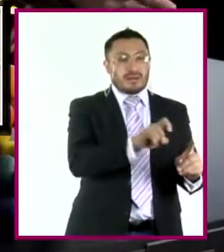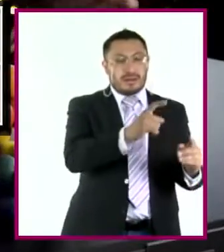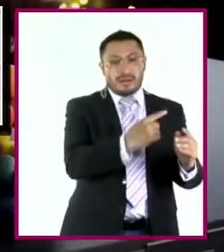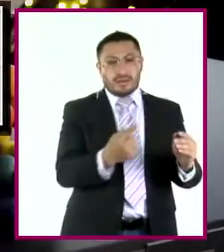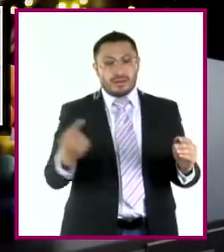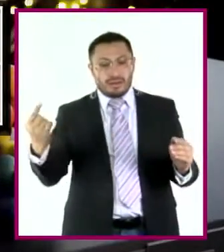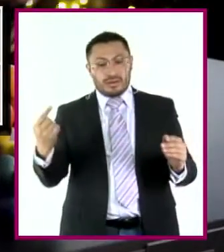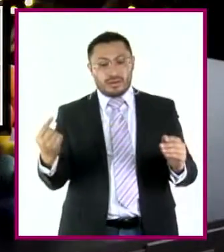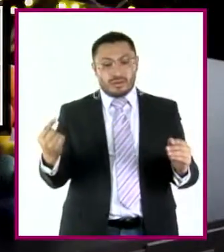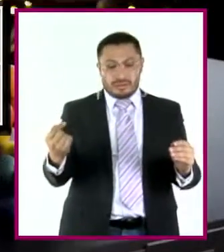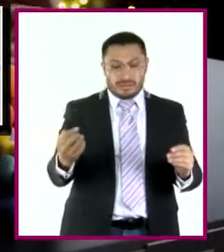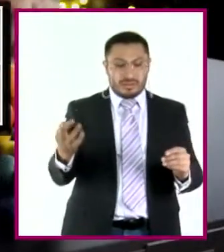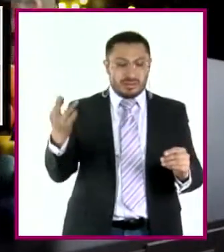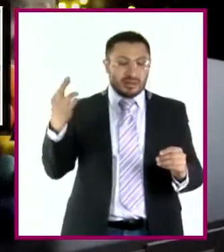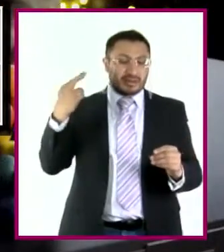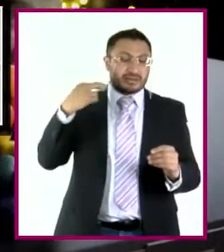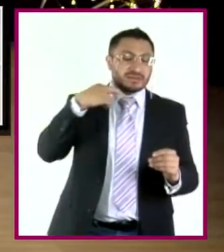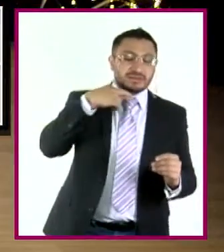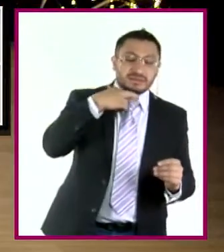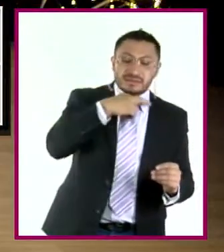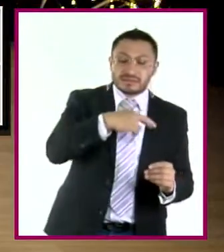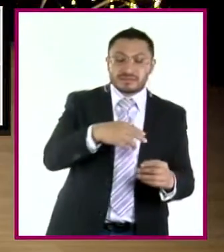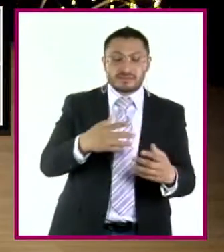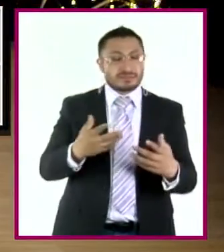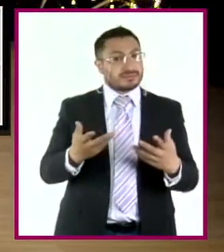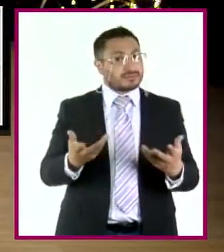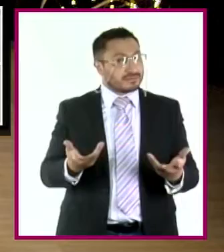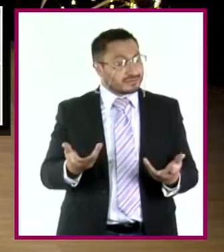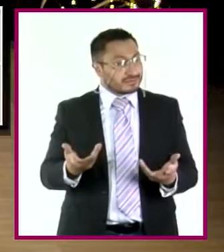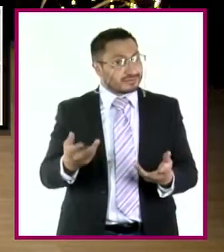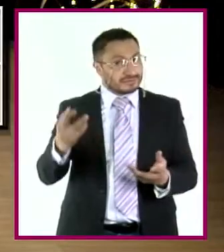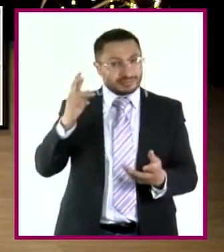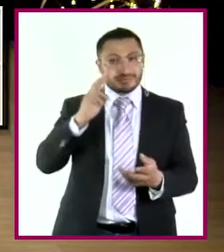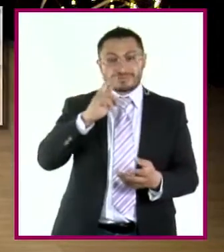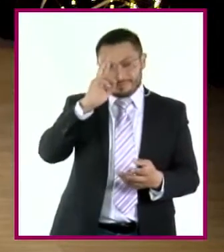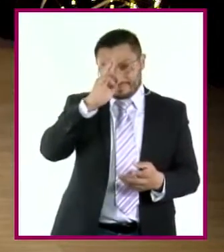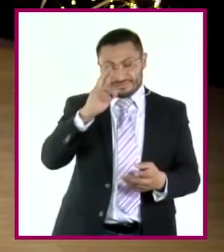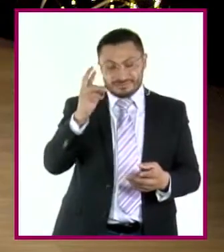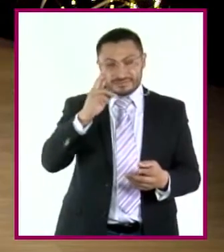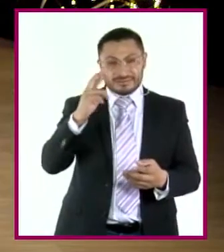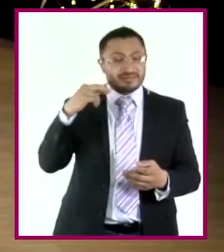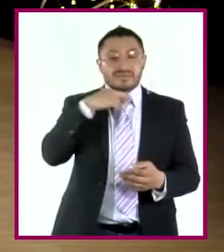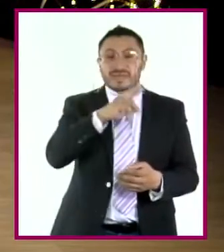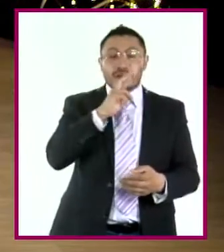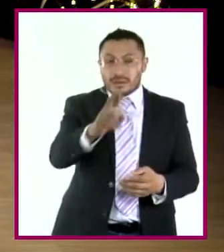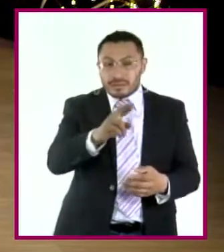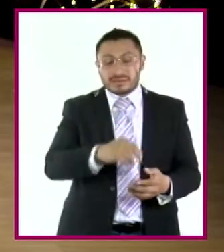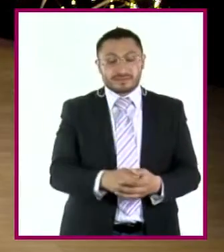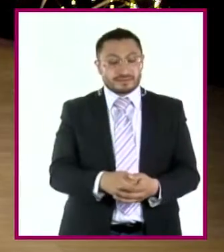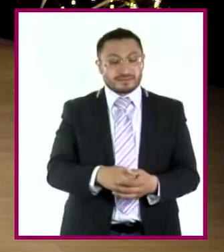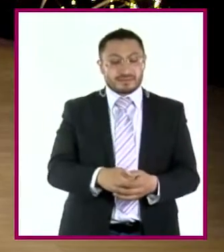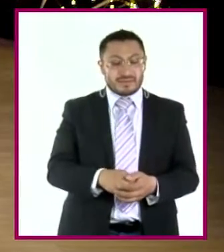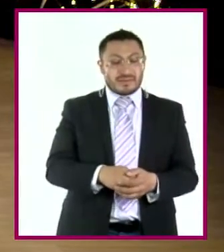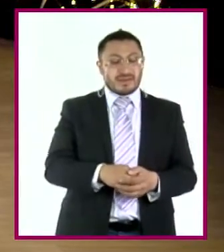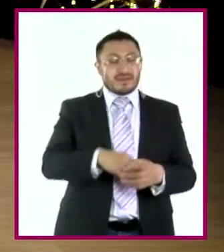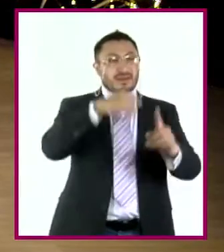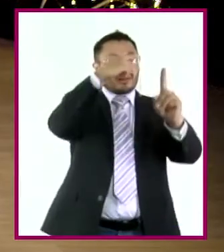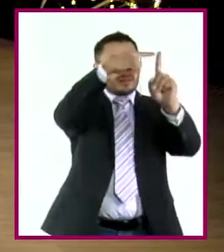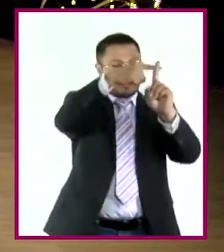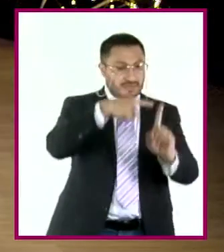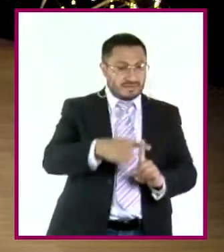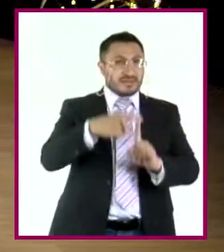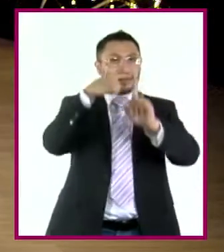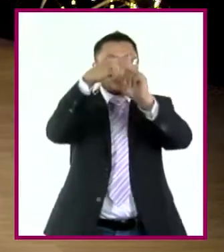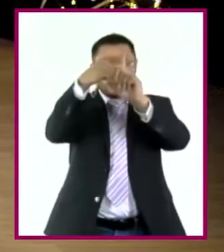el resultado era muy interesante. Gauss observó que si sumaba cualquier número de la fila de arriba con un